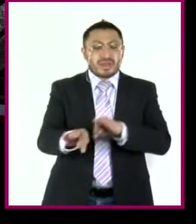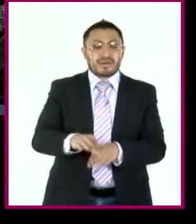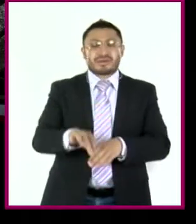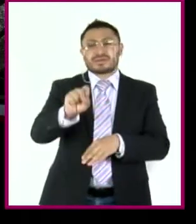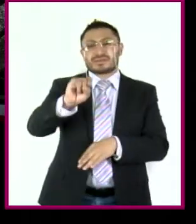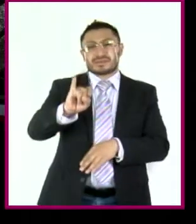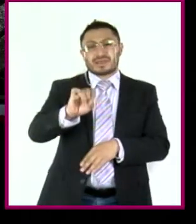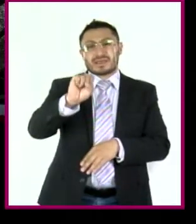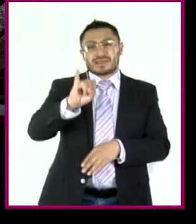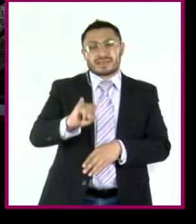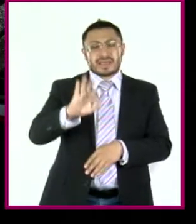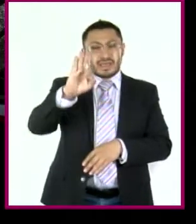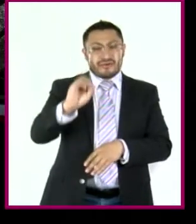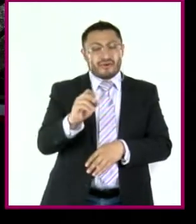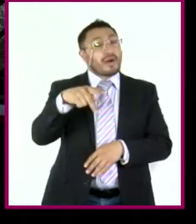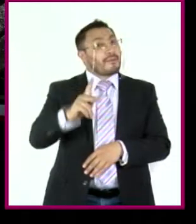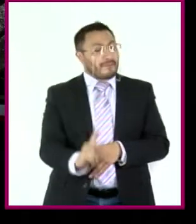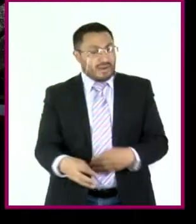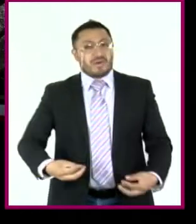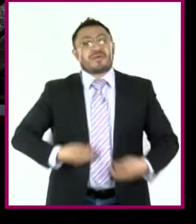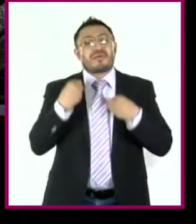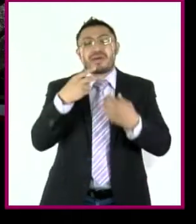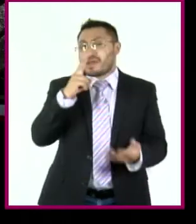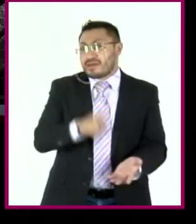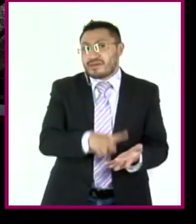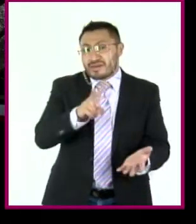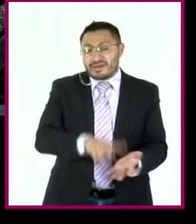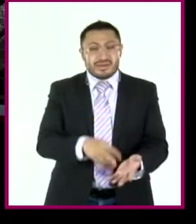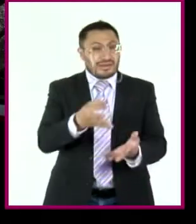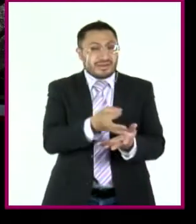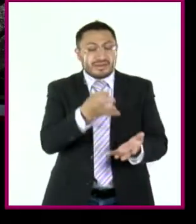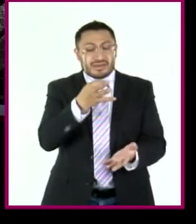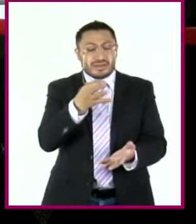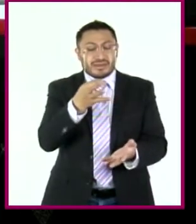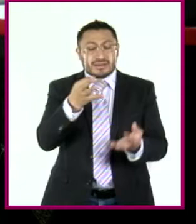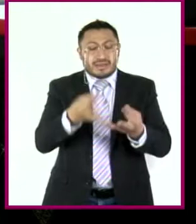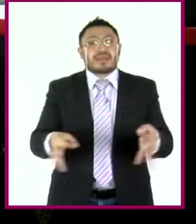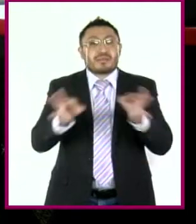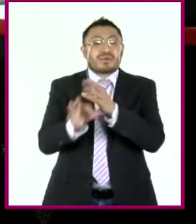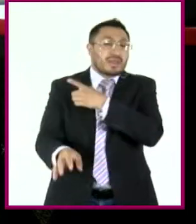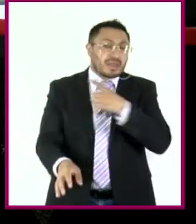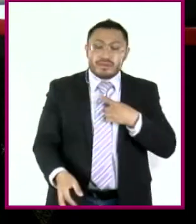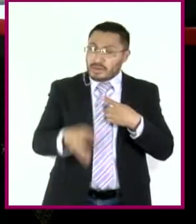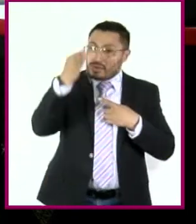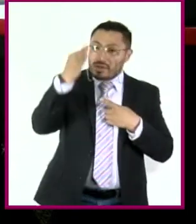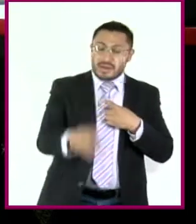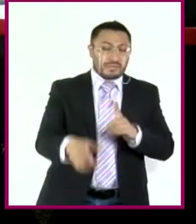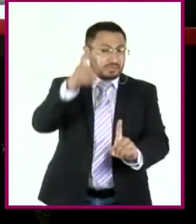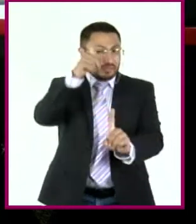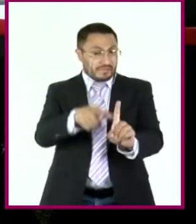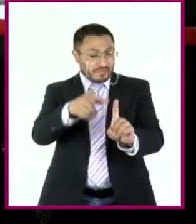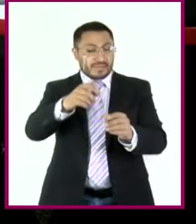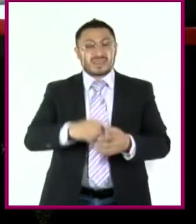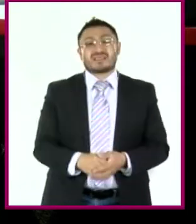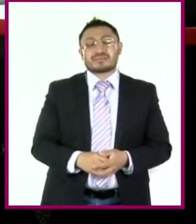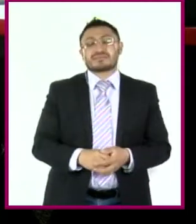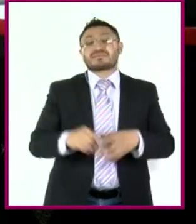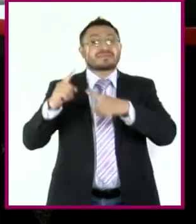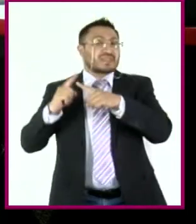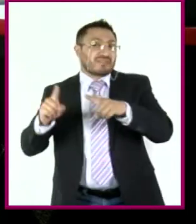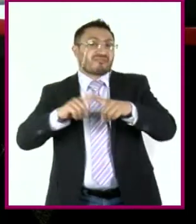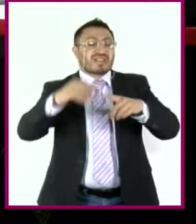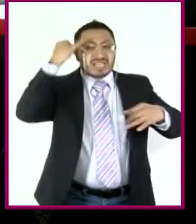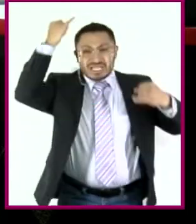pero es valiosa y debemos aceptarla tal cual es. Diferentes perspectivas, diferentes